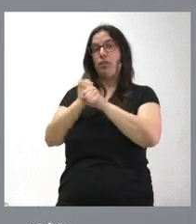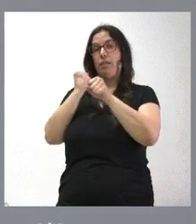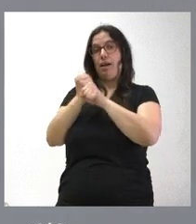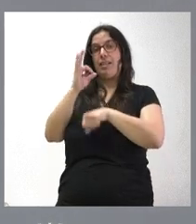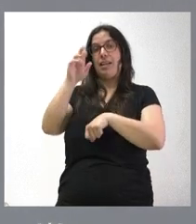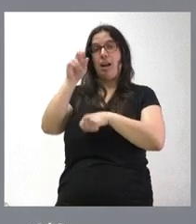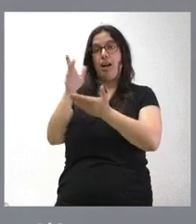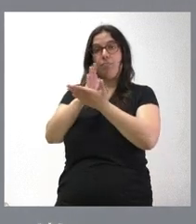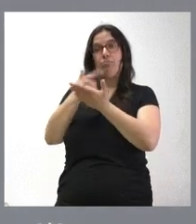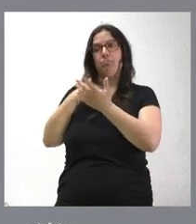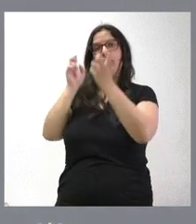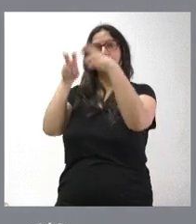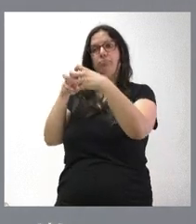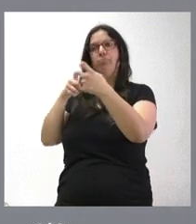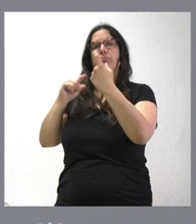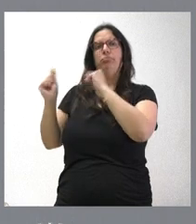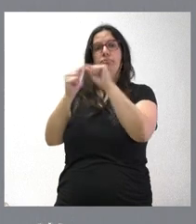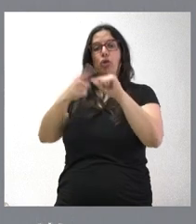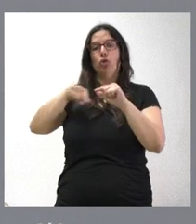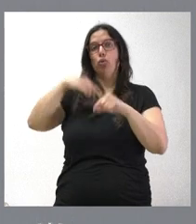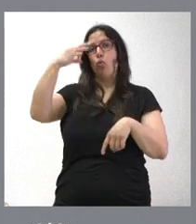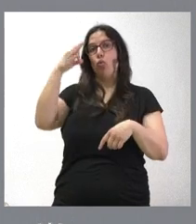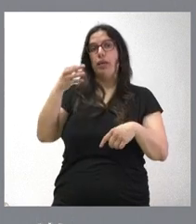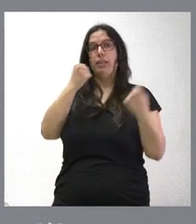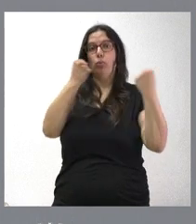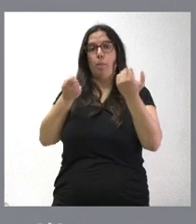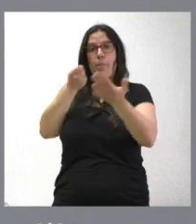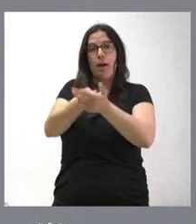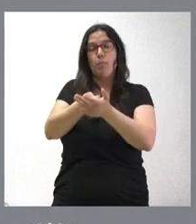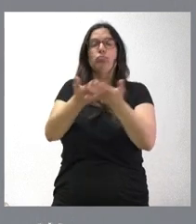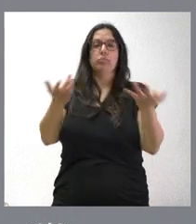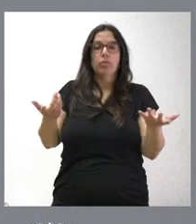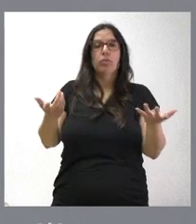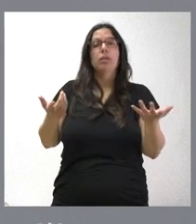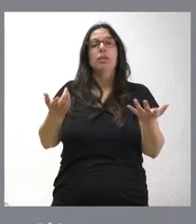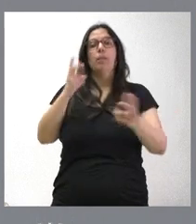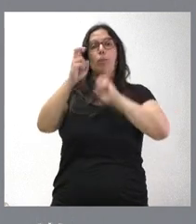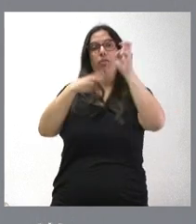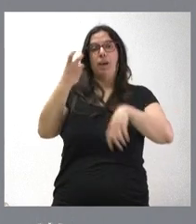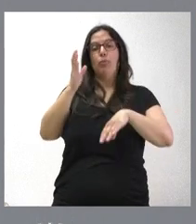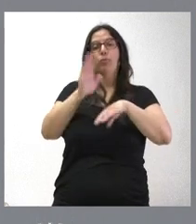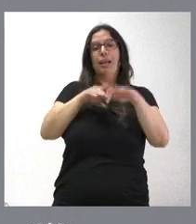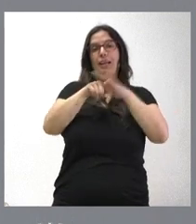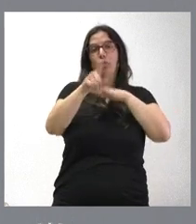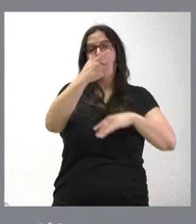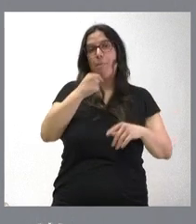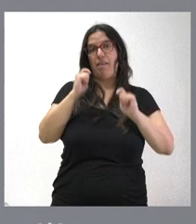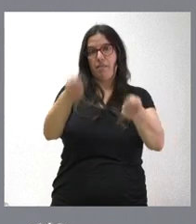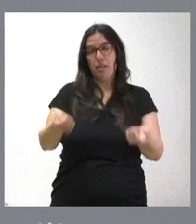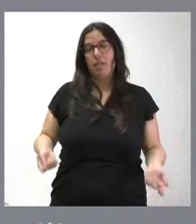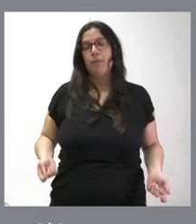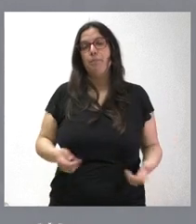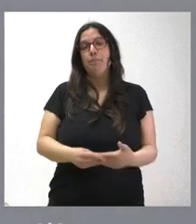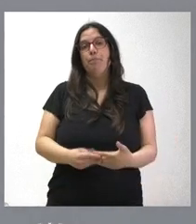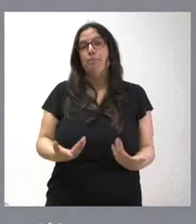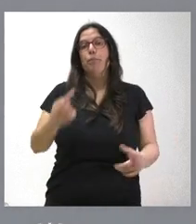serla y, siendo la única institución que estamos financiando el serla, lo que hacemos es modificarlo para hacer más fácil su gestión y, por